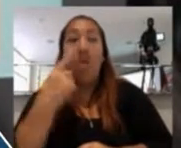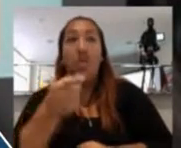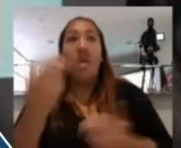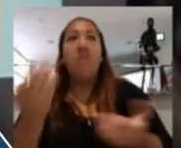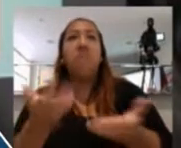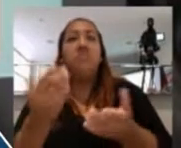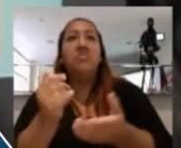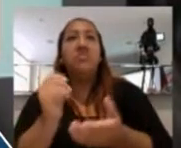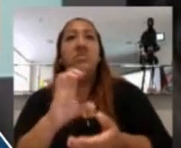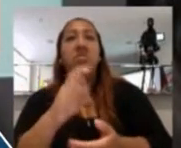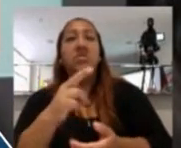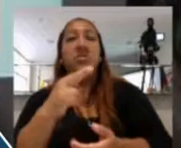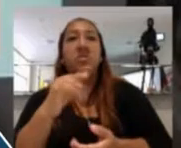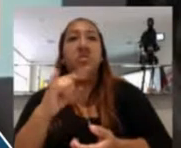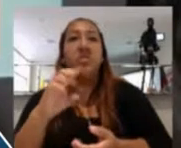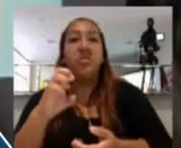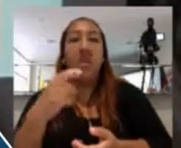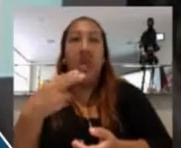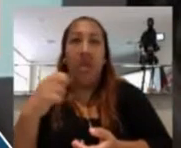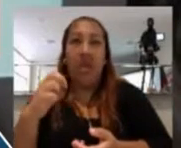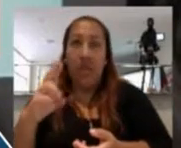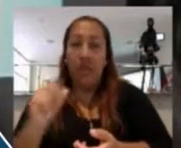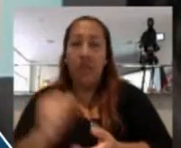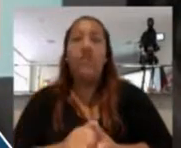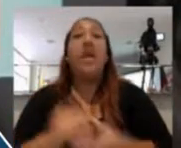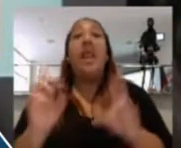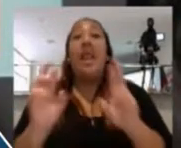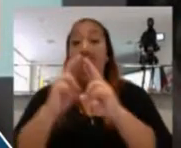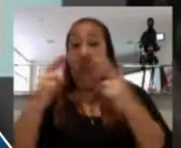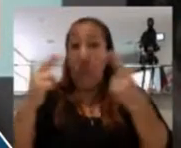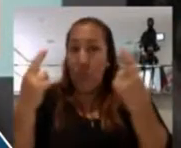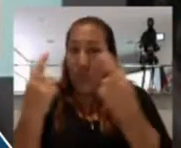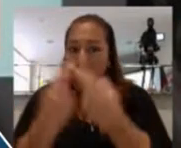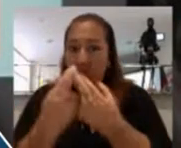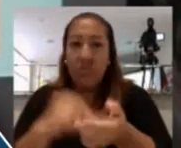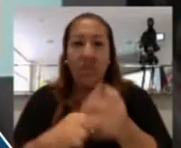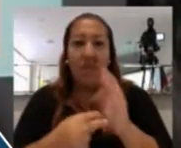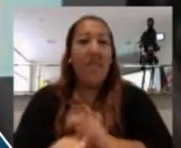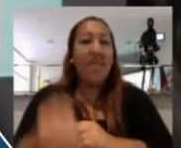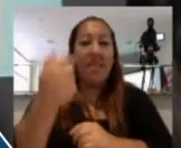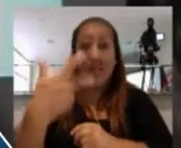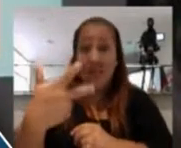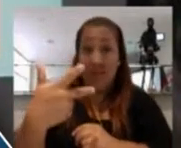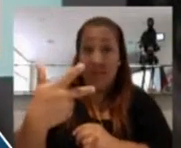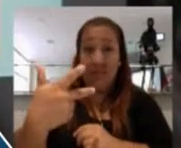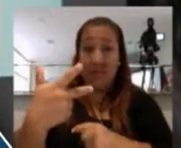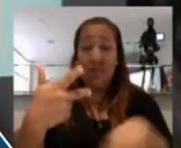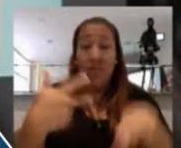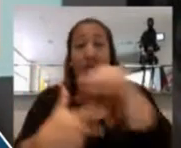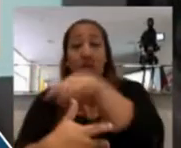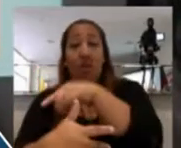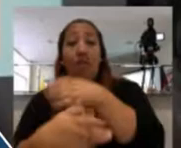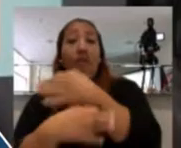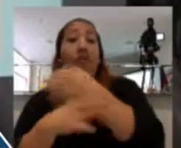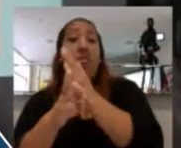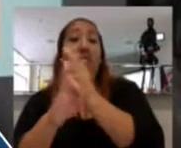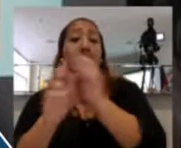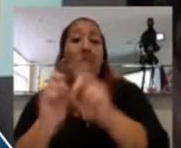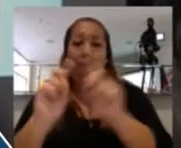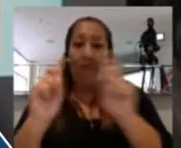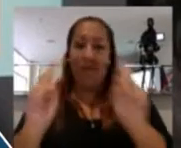y fundamentalmente la reunión consistió en ver tres tipos de manejos distintos.